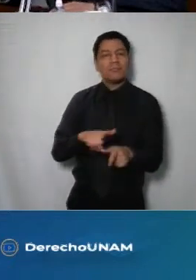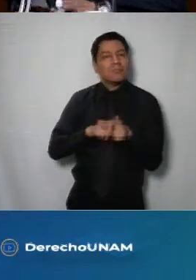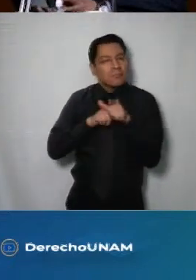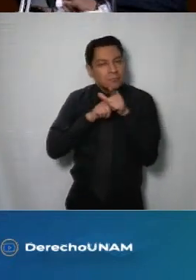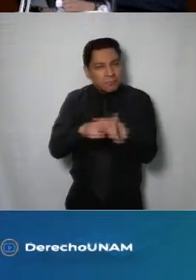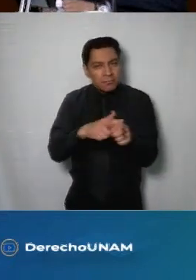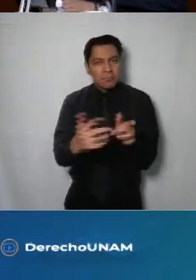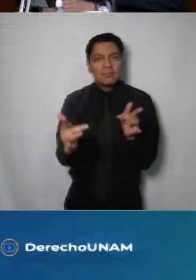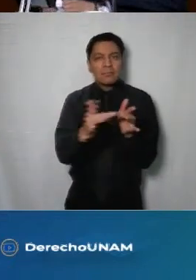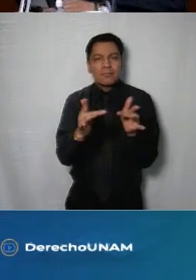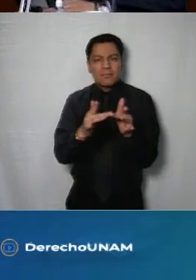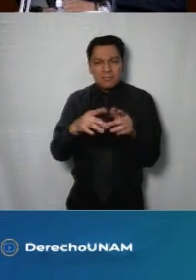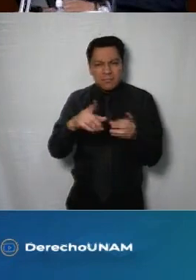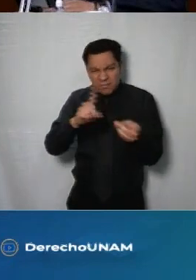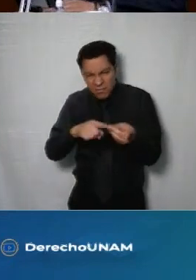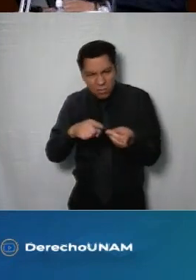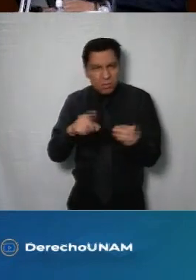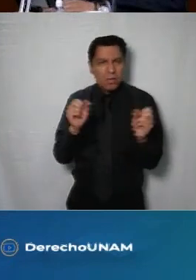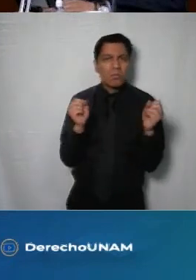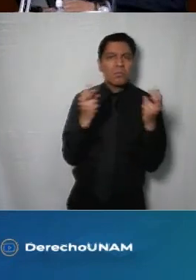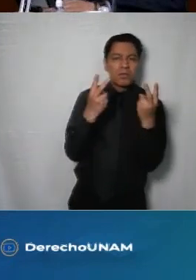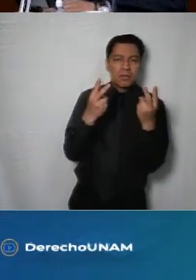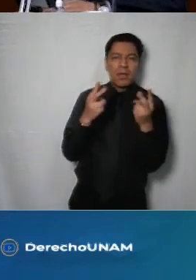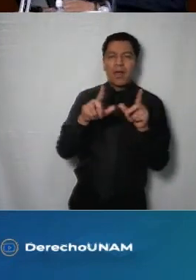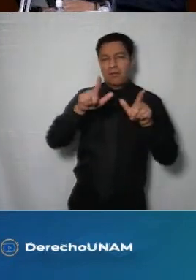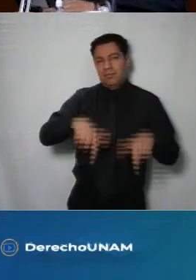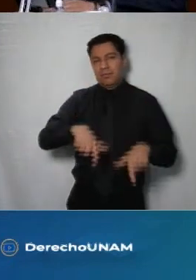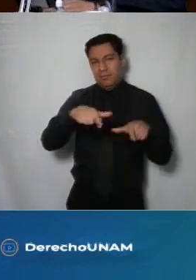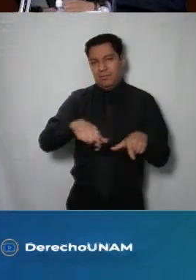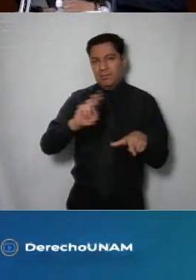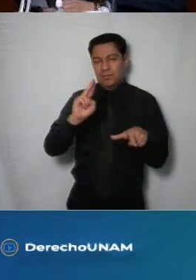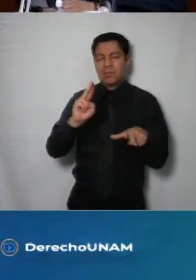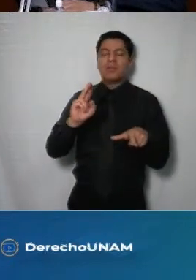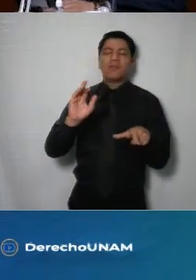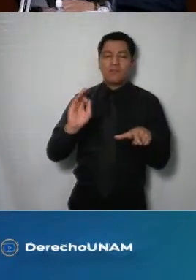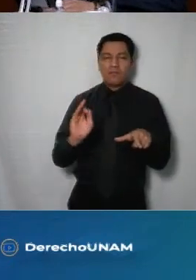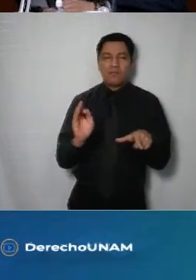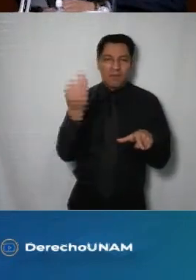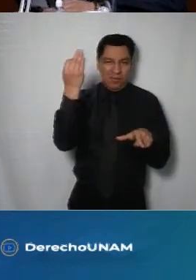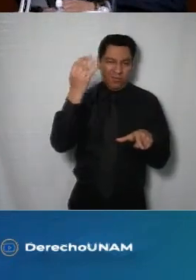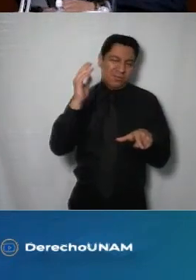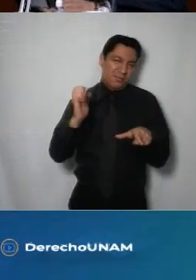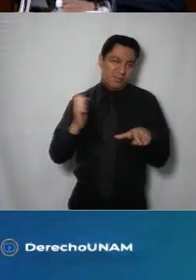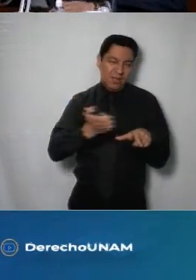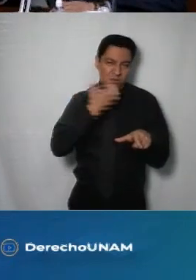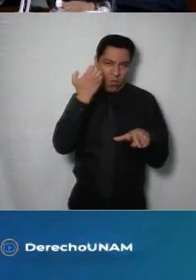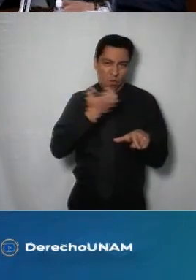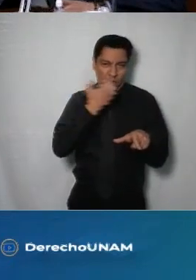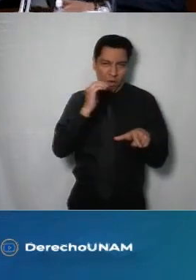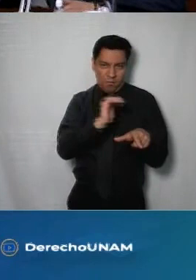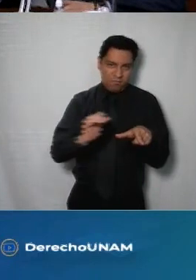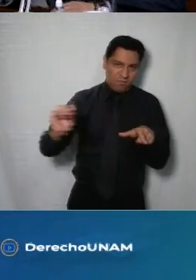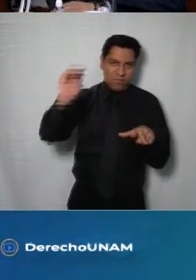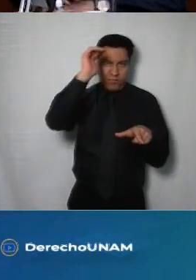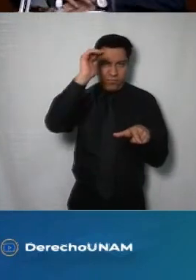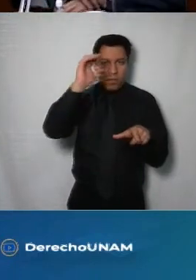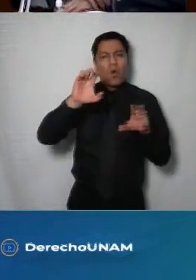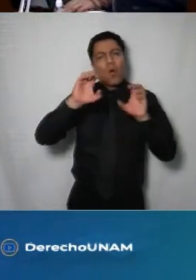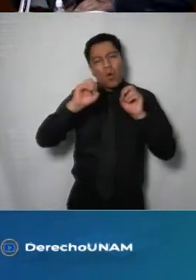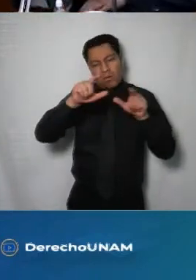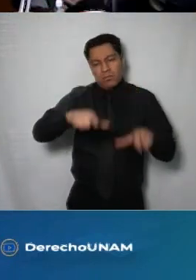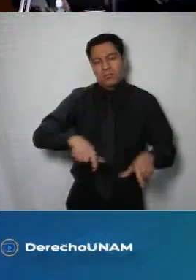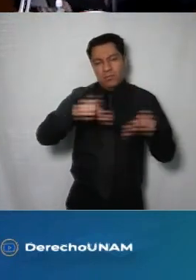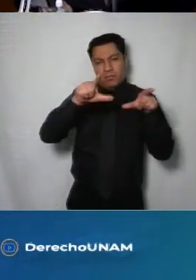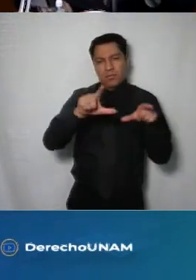invitamos a seguirnos por las redes sociales de nuestra facultad del INAI y naturalmente del propio Info Ciudad de